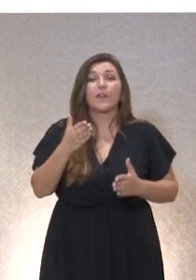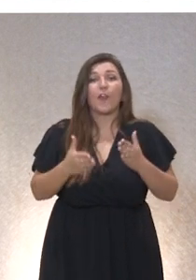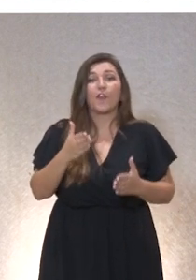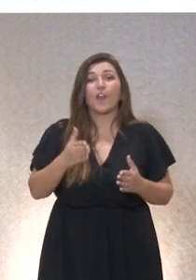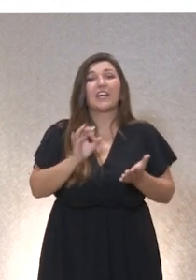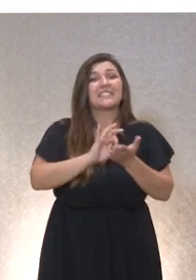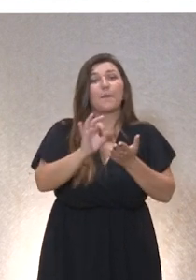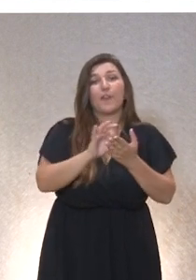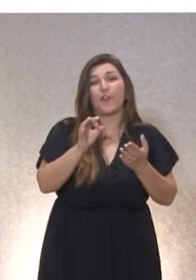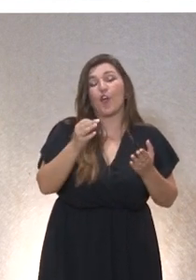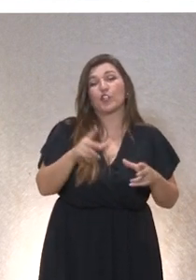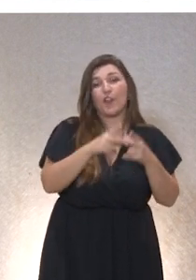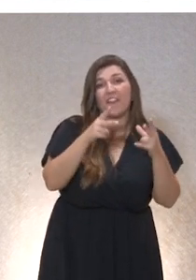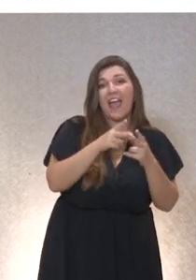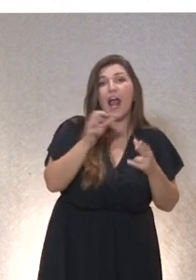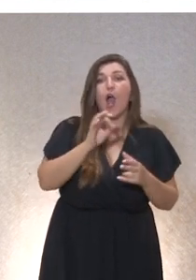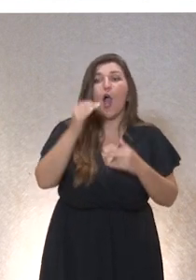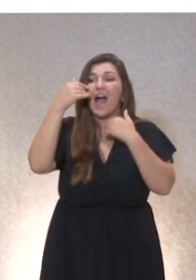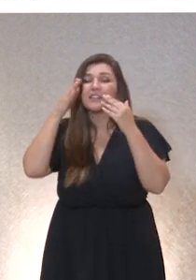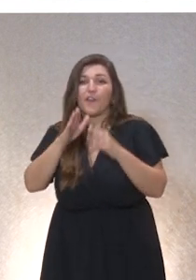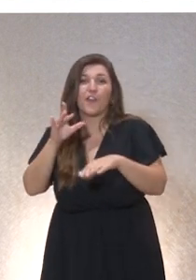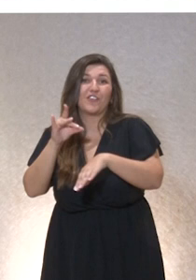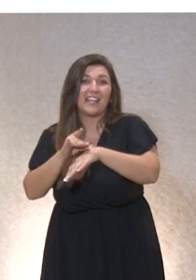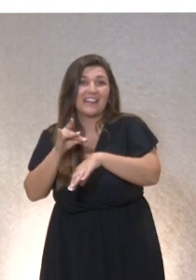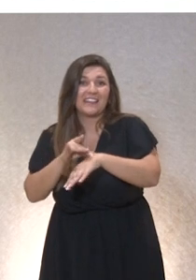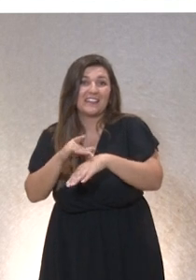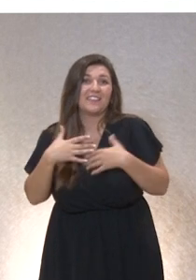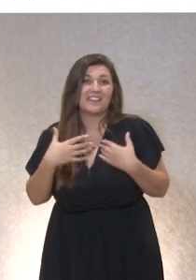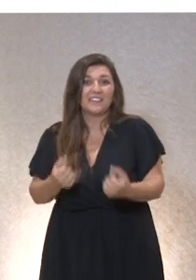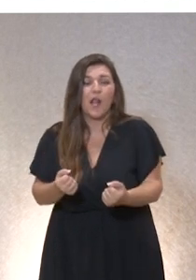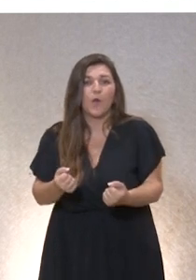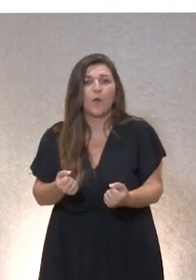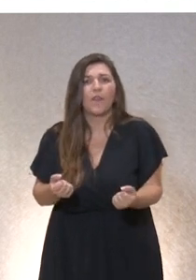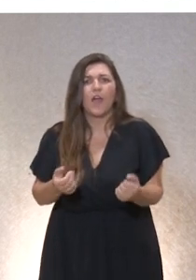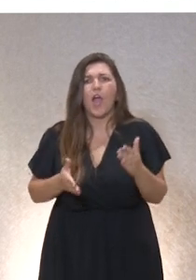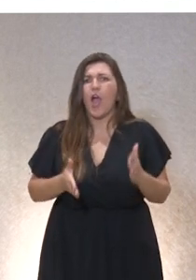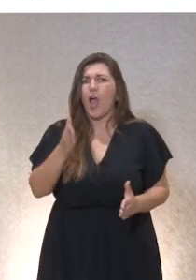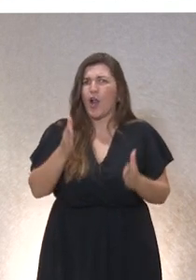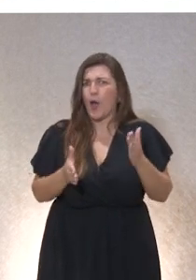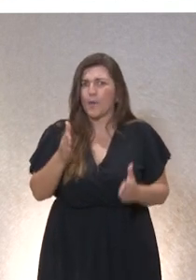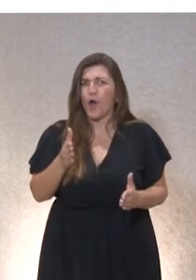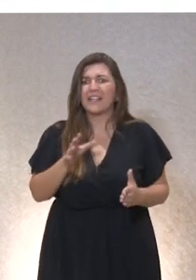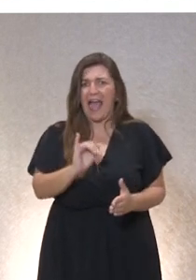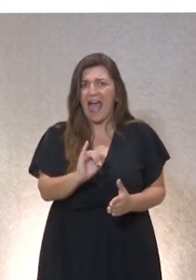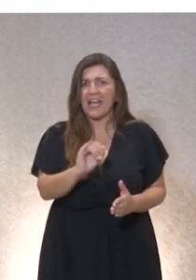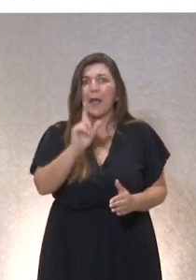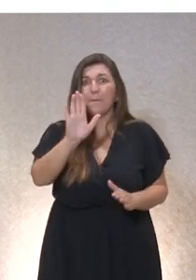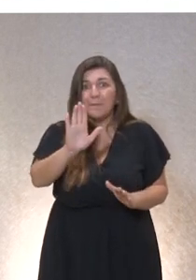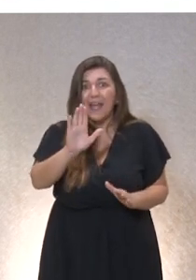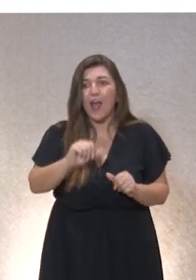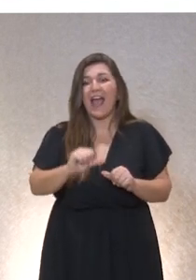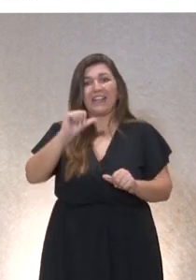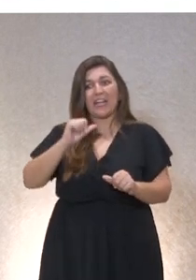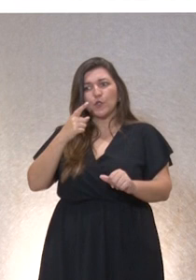robotización de la atención sanitaria. Es decir, el robot tiene detrás a alguien que lo ha programado. Los robots no